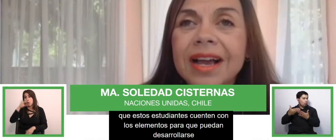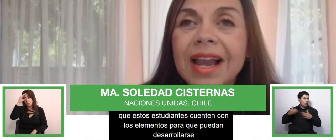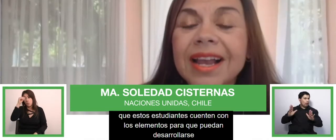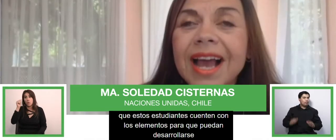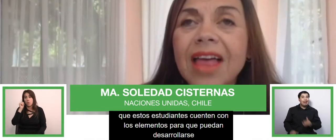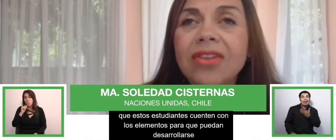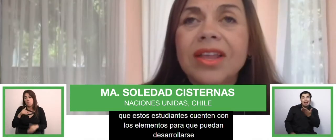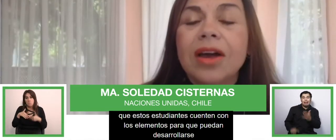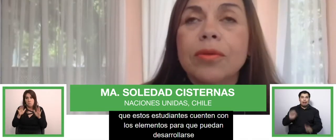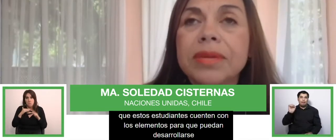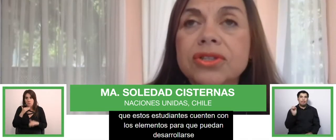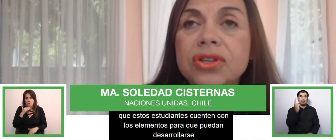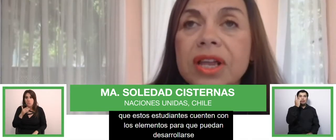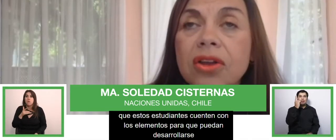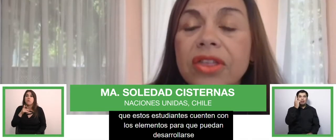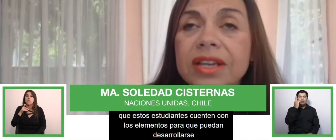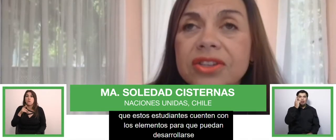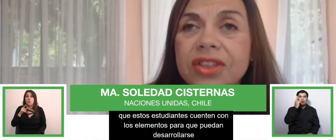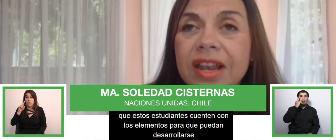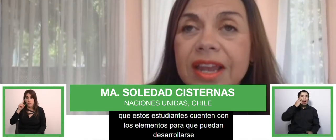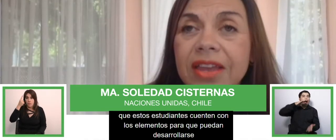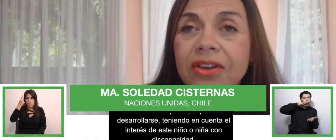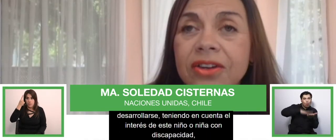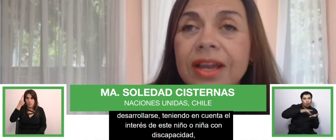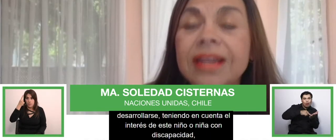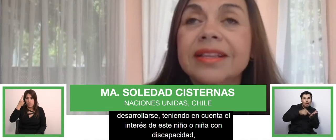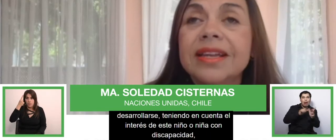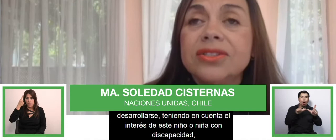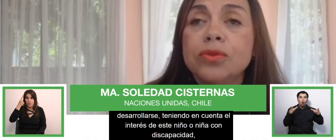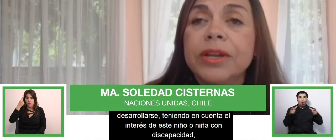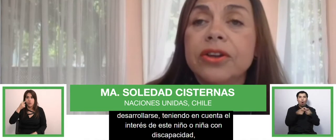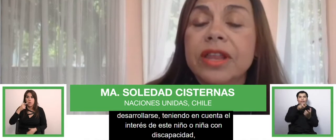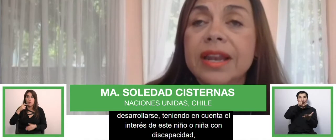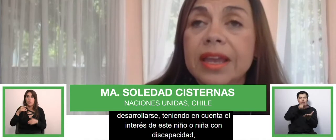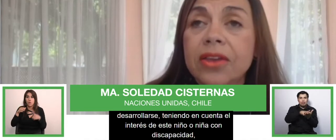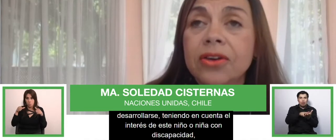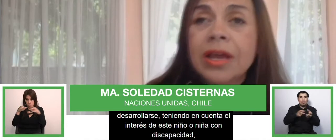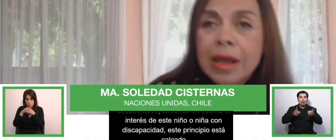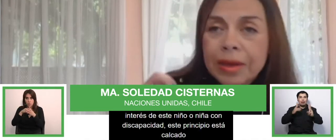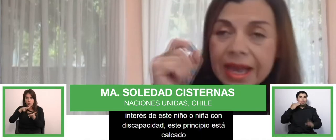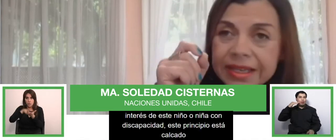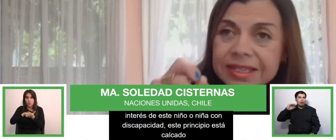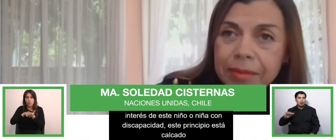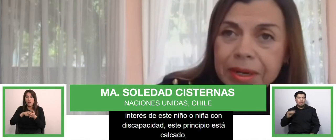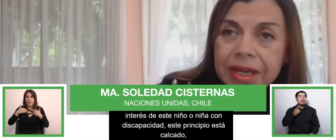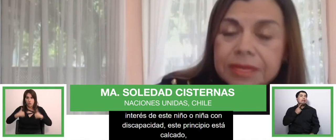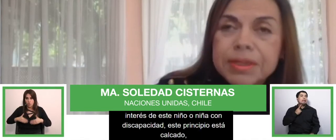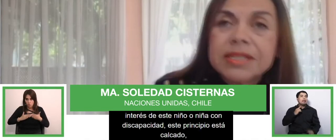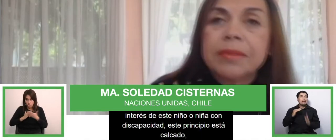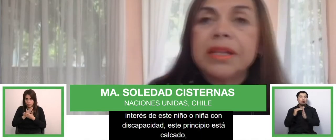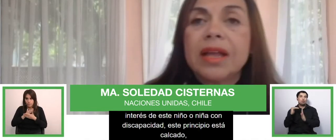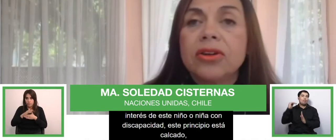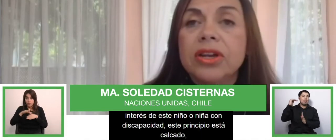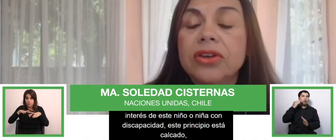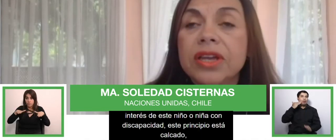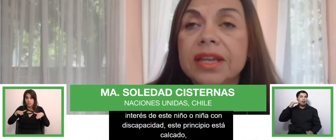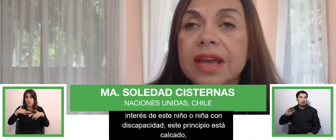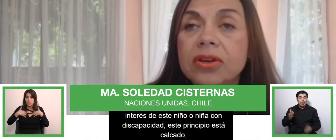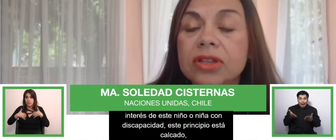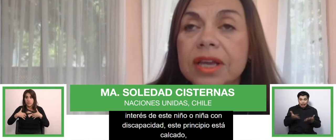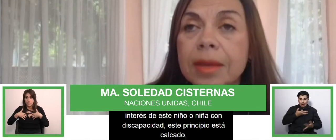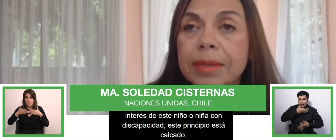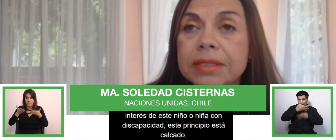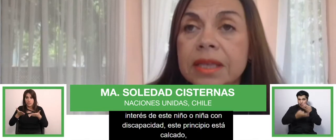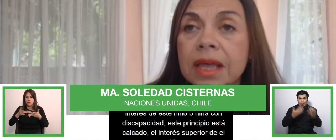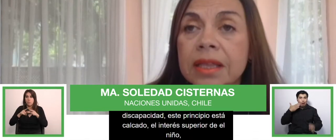calcado de la convención de los derechos del niño, el interés superior del niño, y aquí se aplica expresamente a los niños y